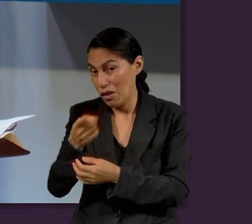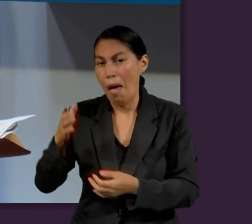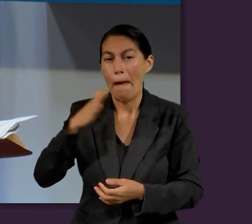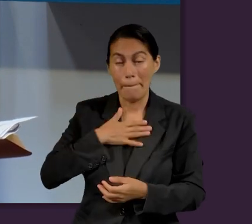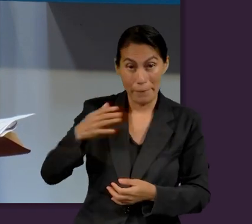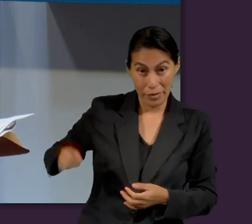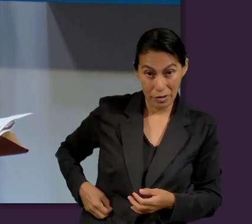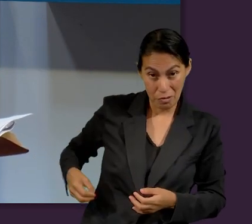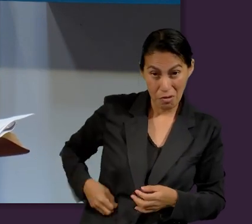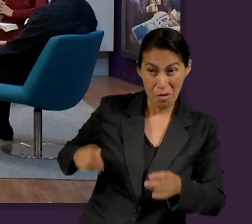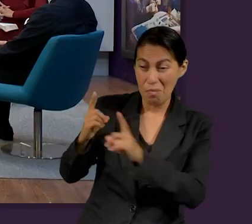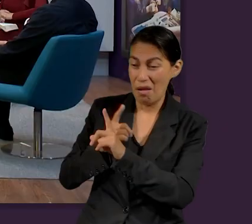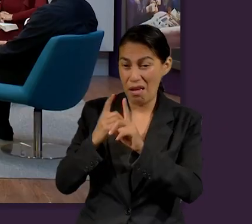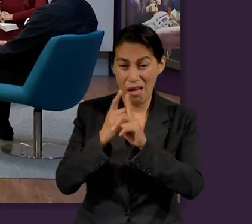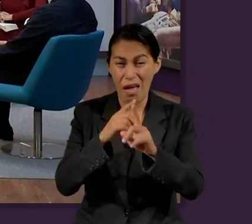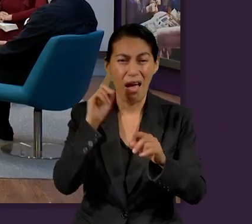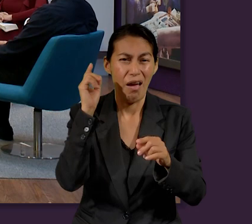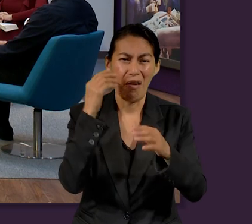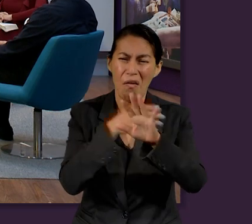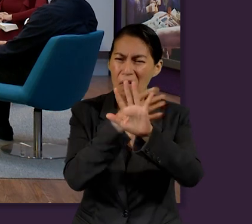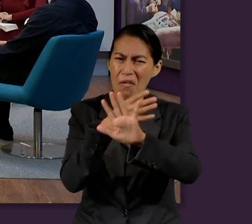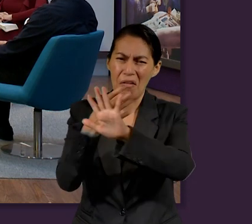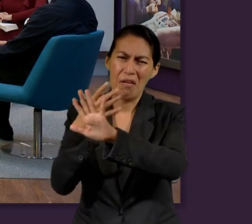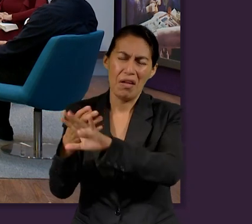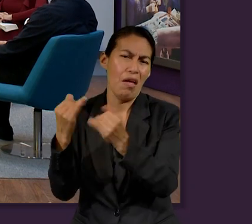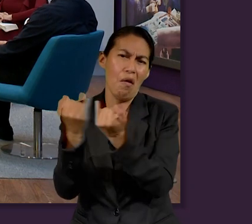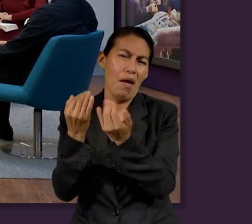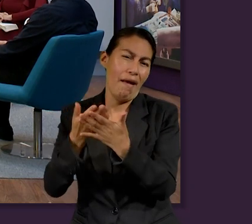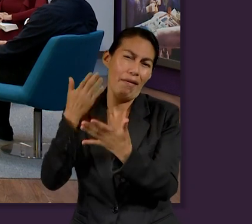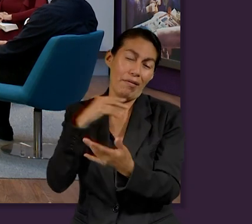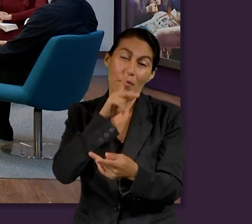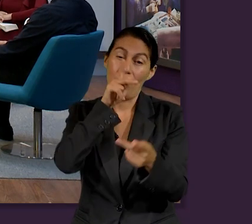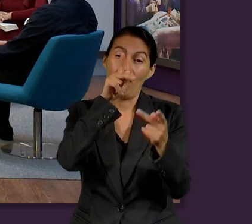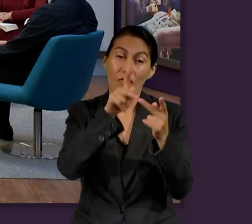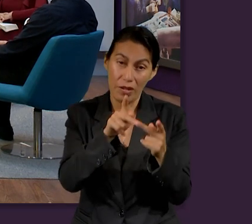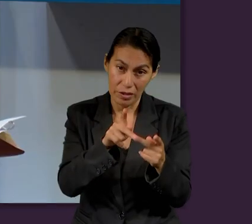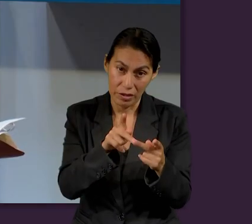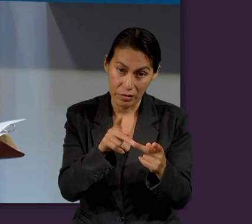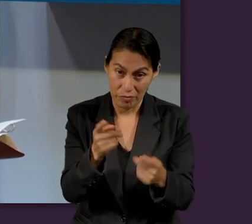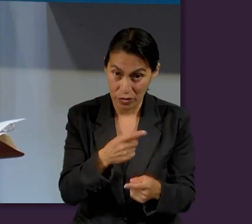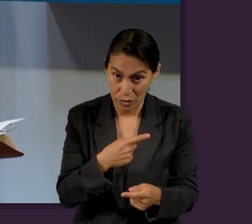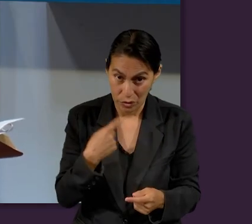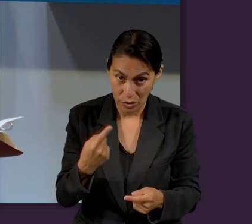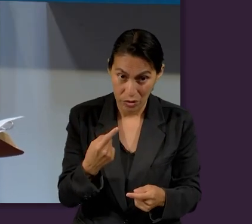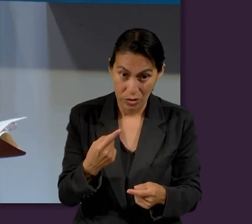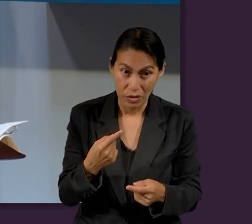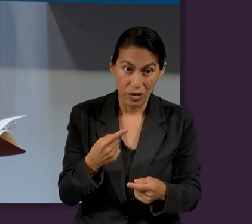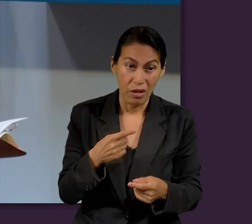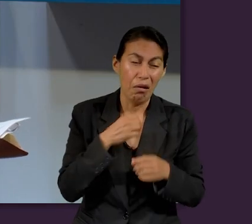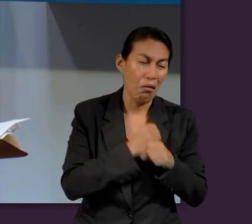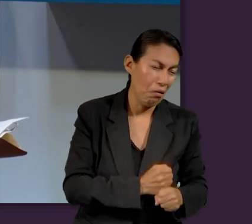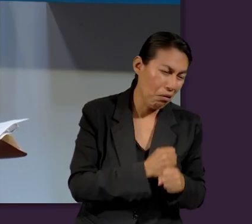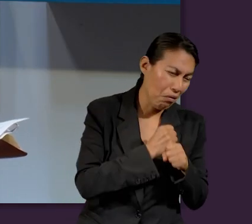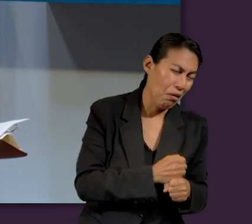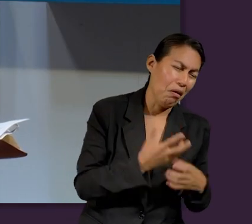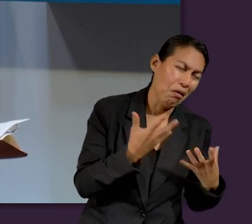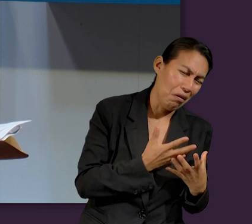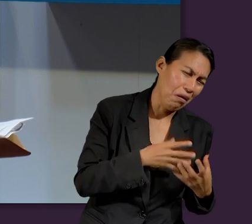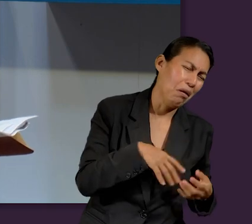van a ser vituperados, van a ser perseguidos, como persiguieron los profetas antes que a vosotros. Es decir, nosotros no vamos a buscar para